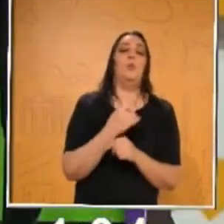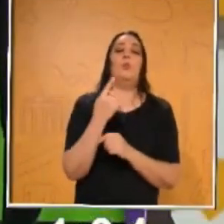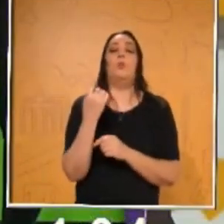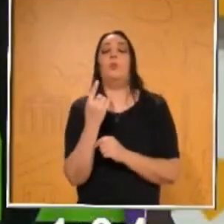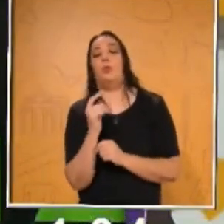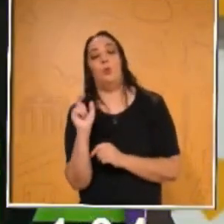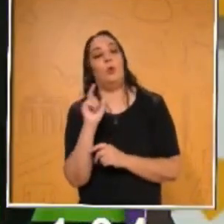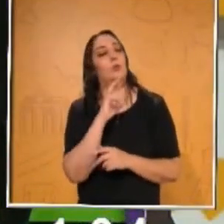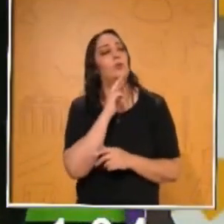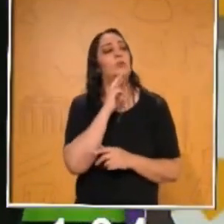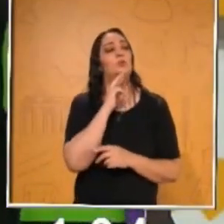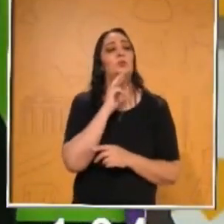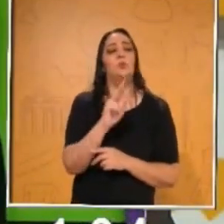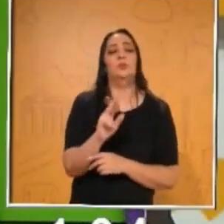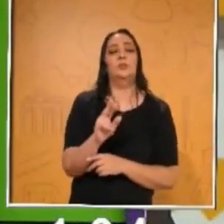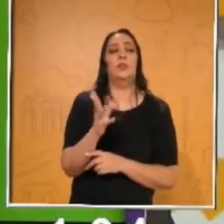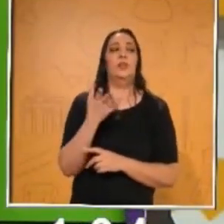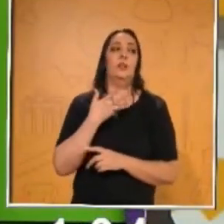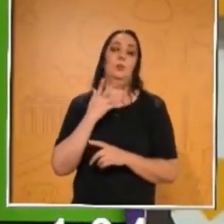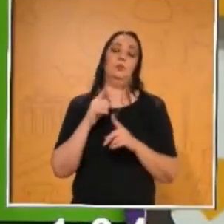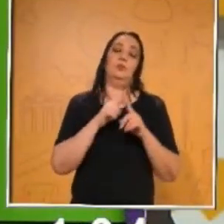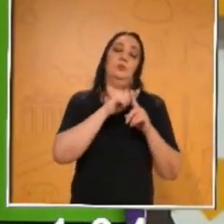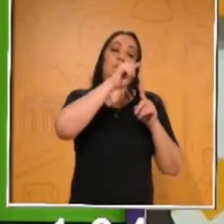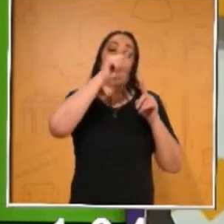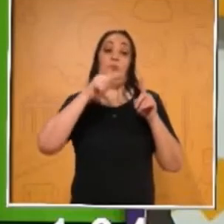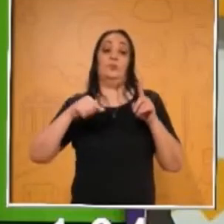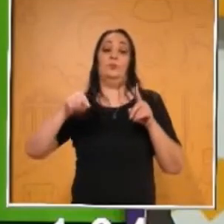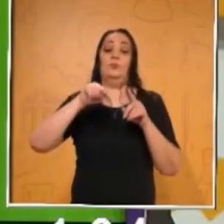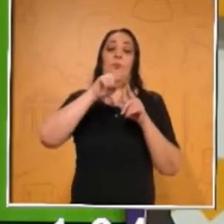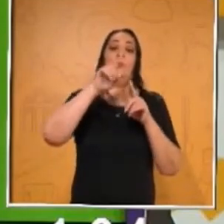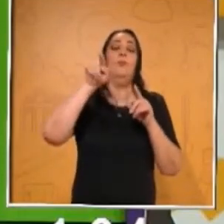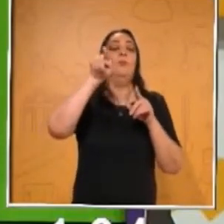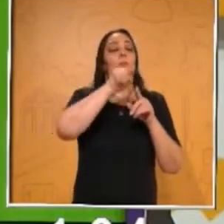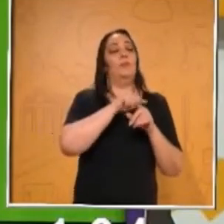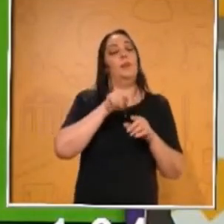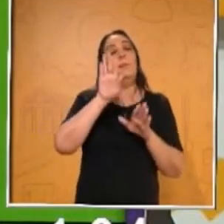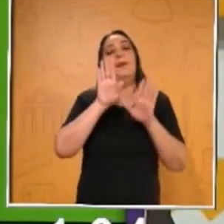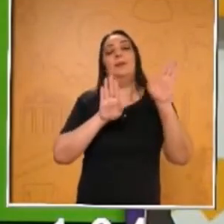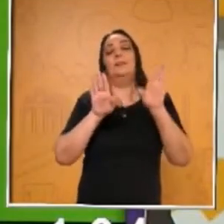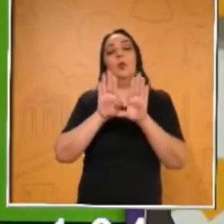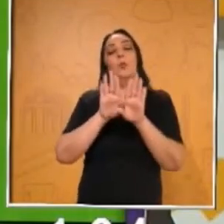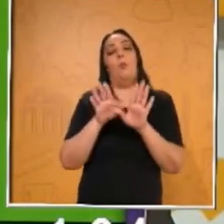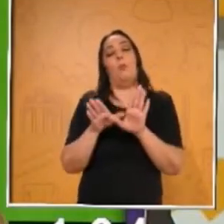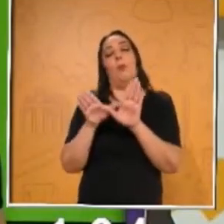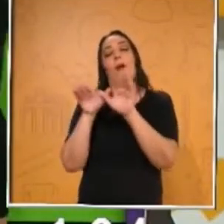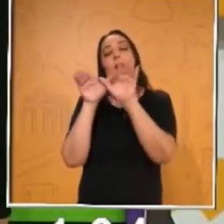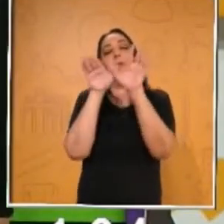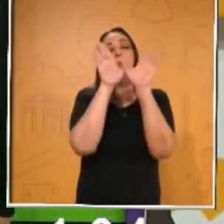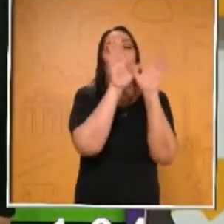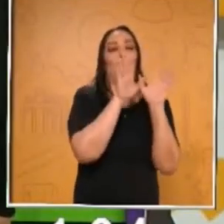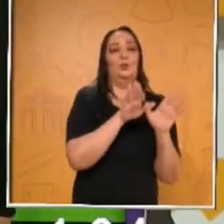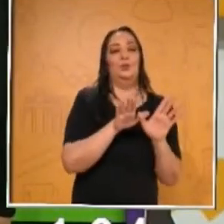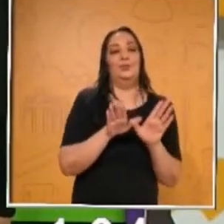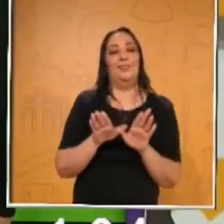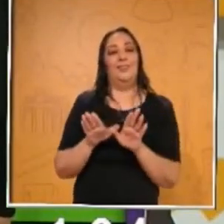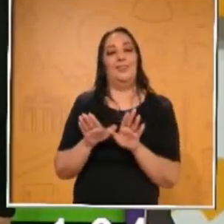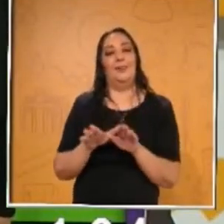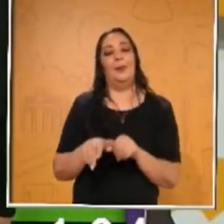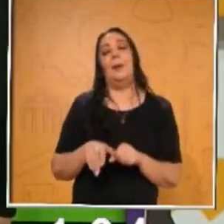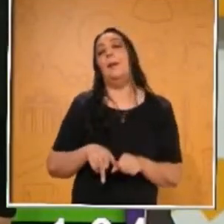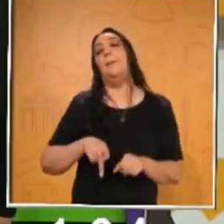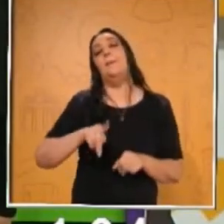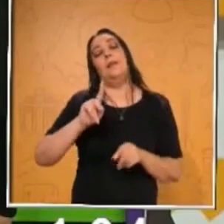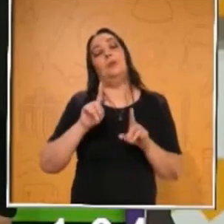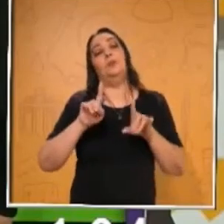resolverlo estamos viendo acá que formamos una mariposita. Acá están las antenitas y todo tiene, ¿verdad? Pero es un método